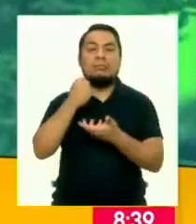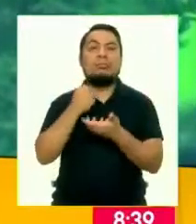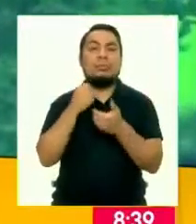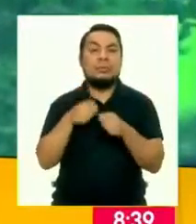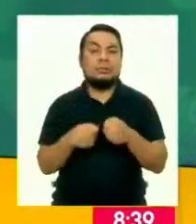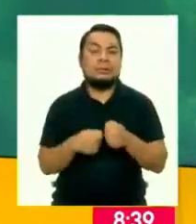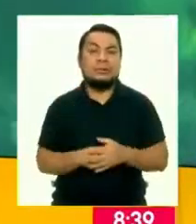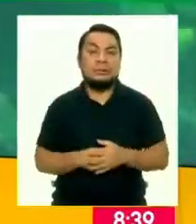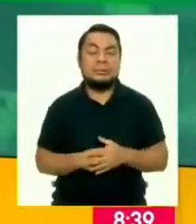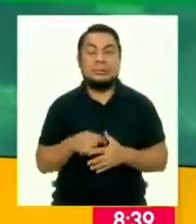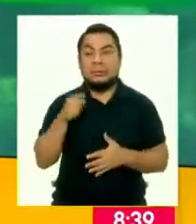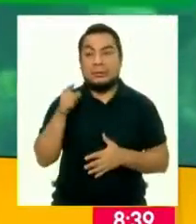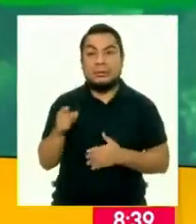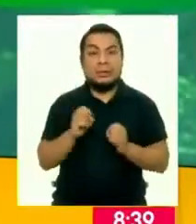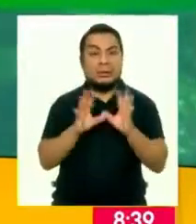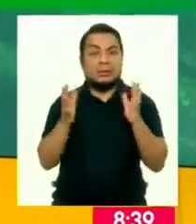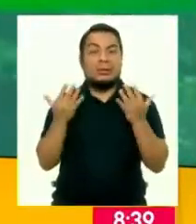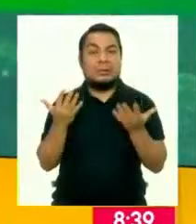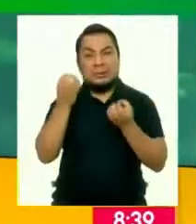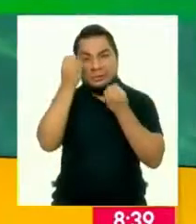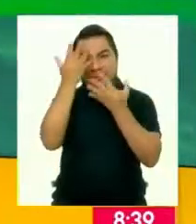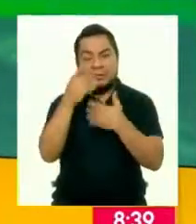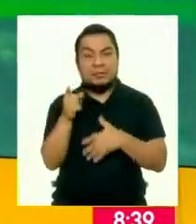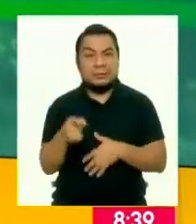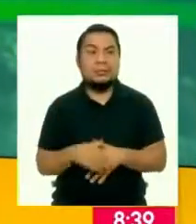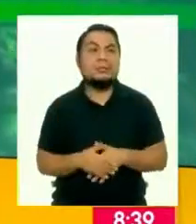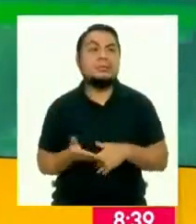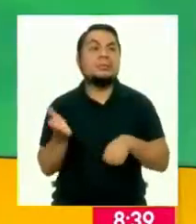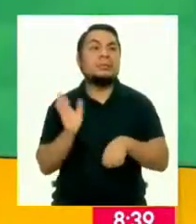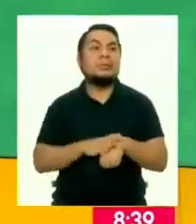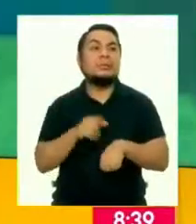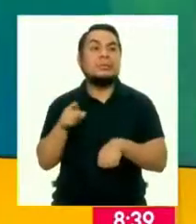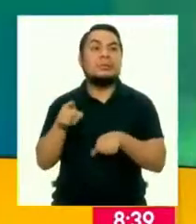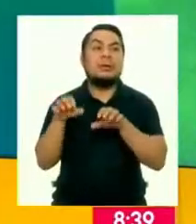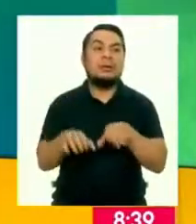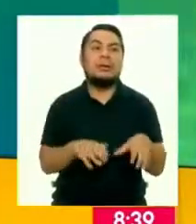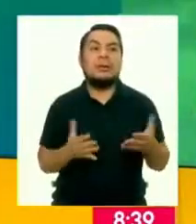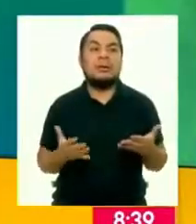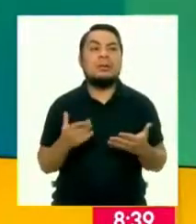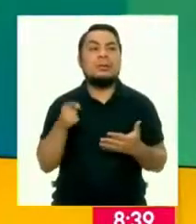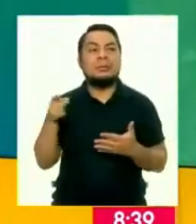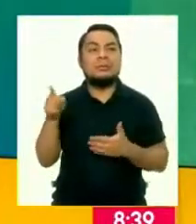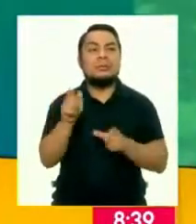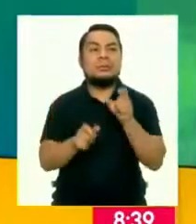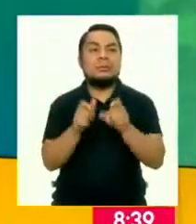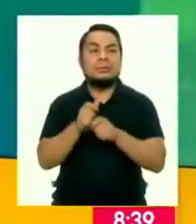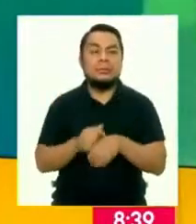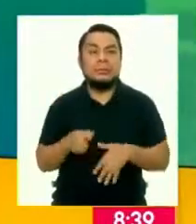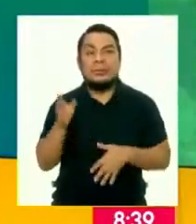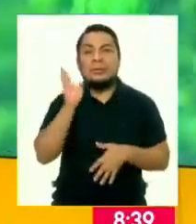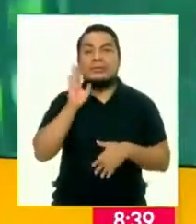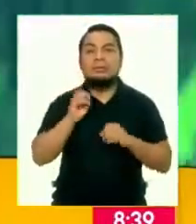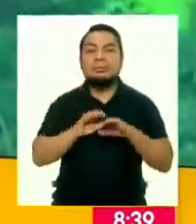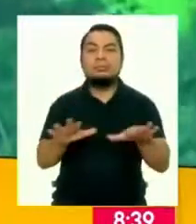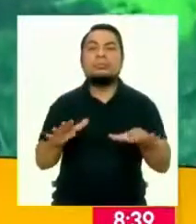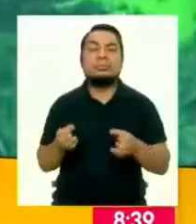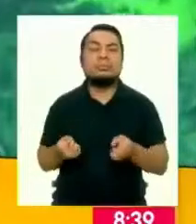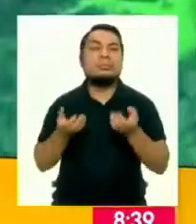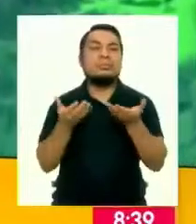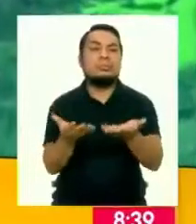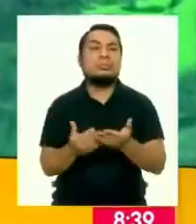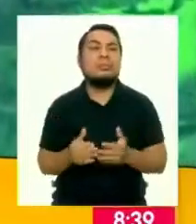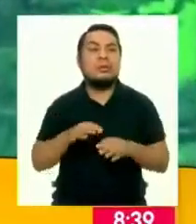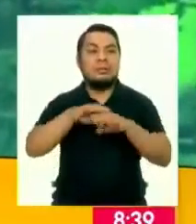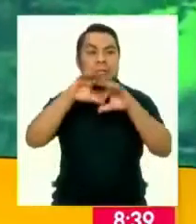Plástico. A propósito de este día, tenemos un informe sobre esa actividad que desarrollamos las personas, la contaminación que producimos